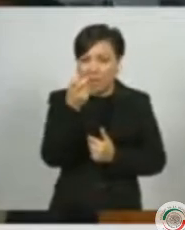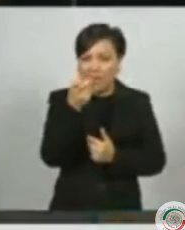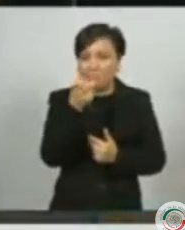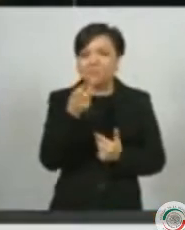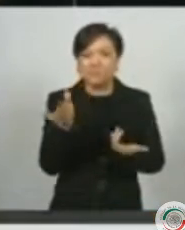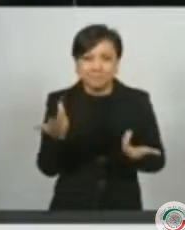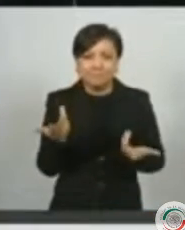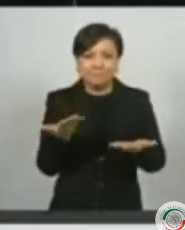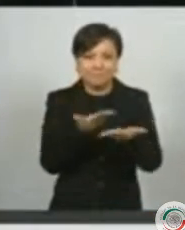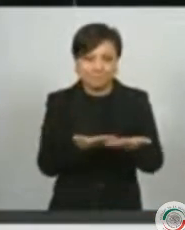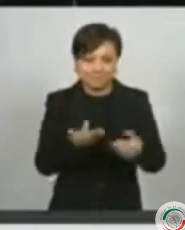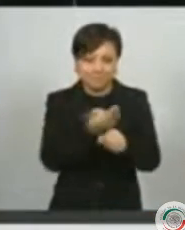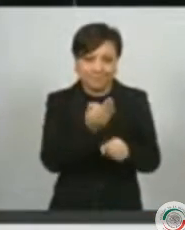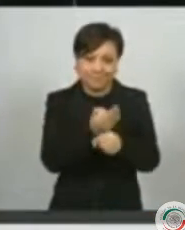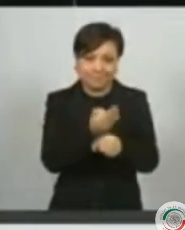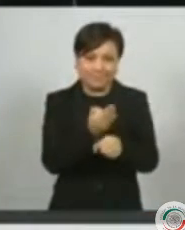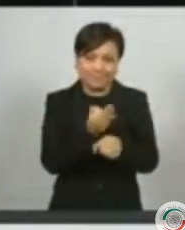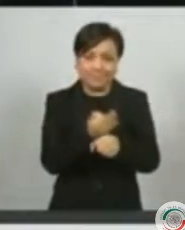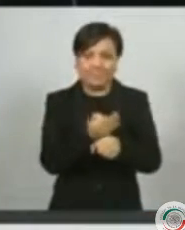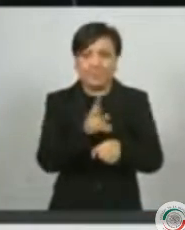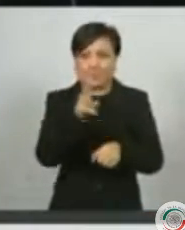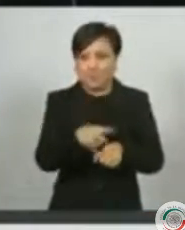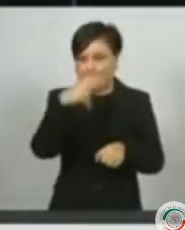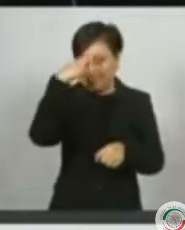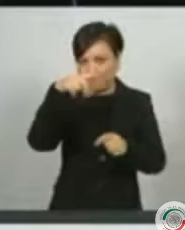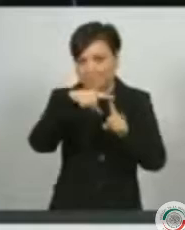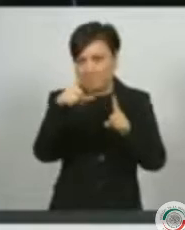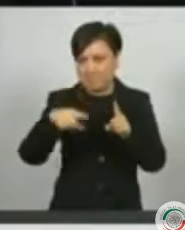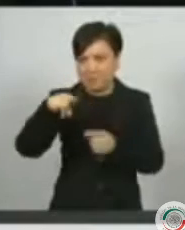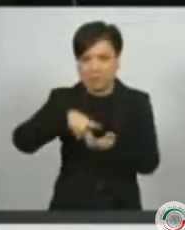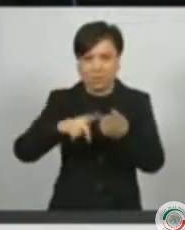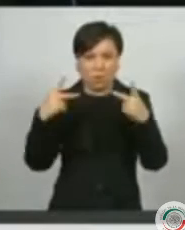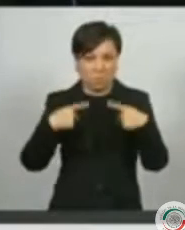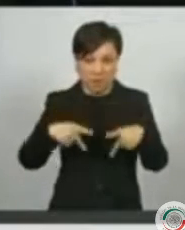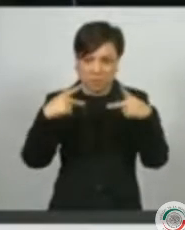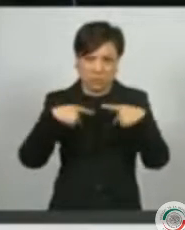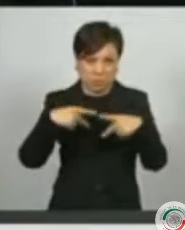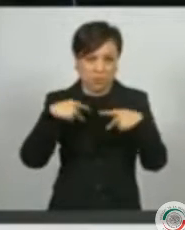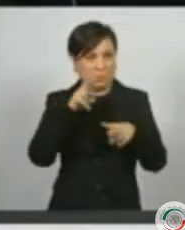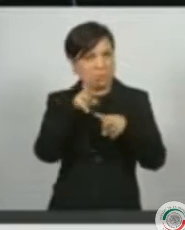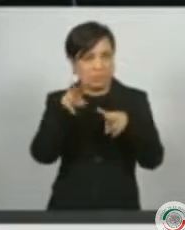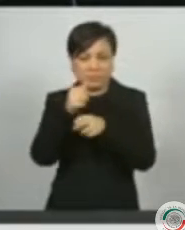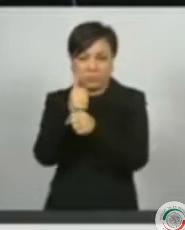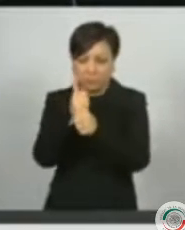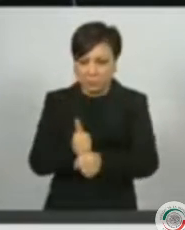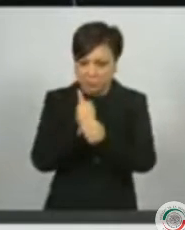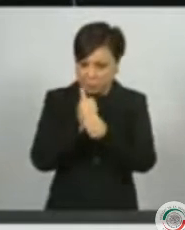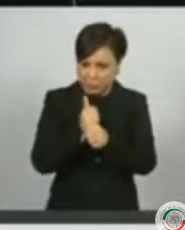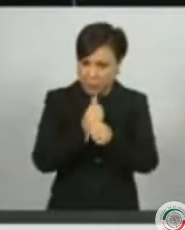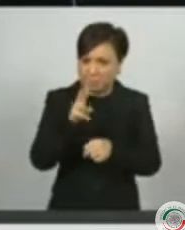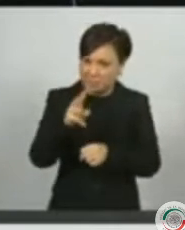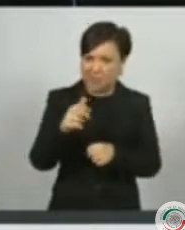situación que están viviendo los mexicanos. Duele y da tristeza. También